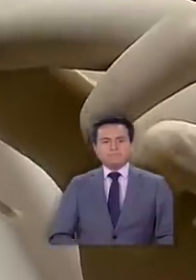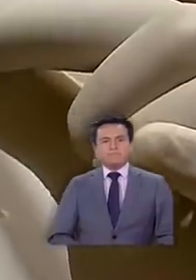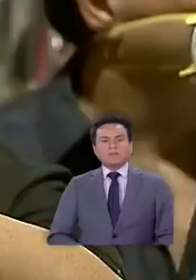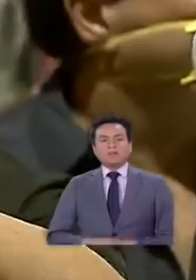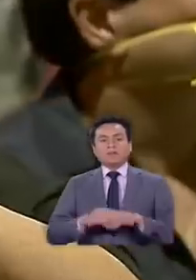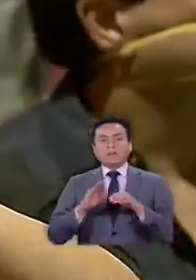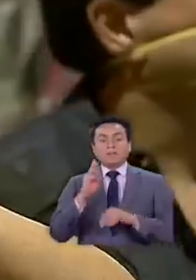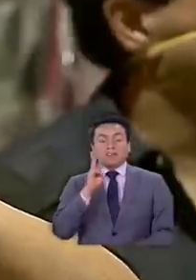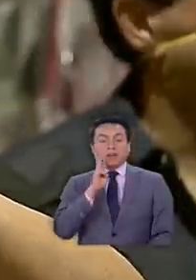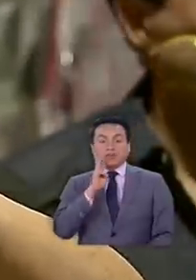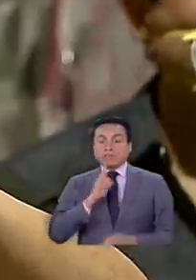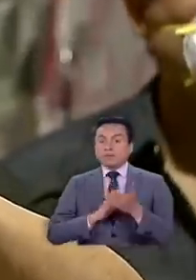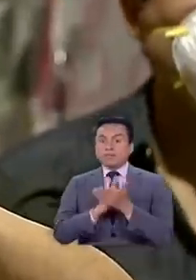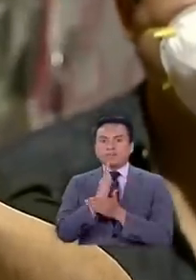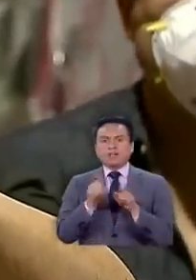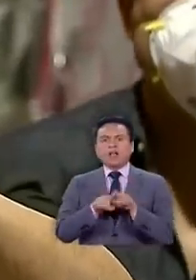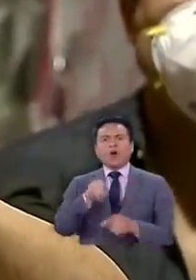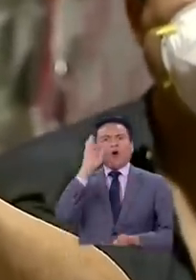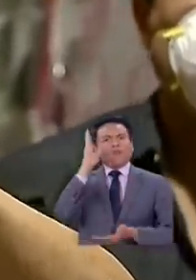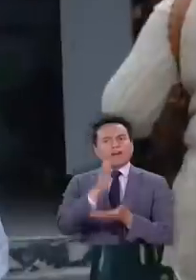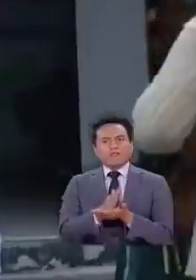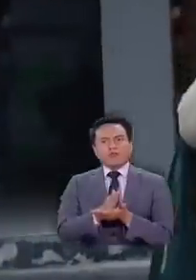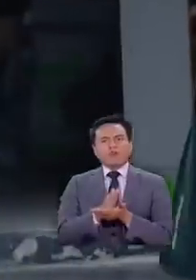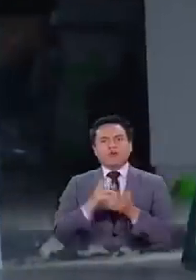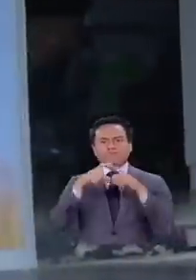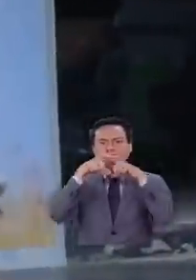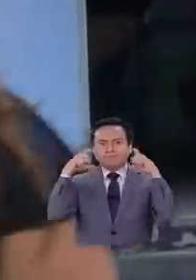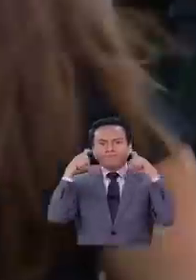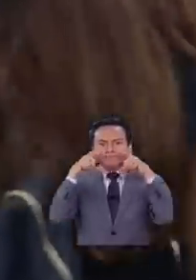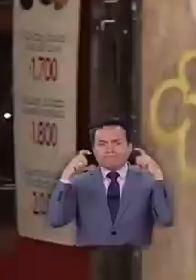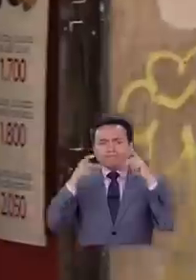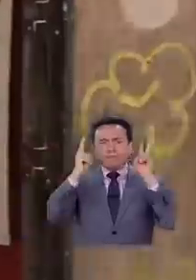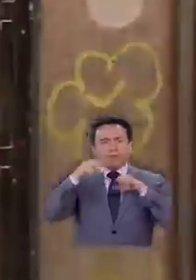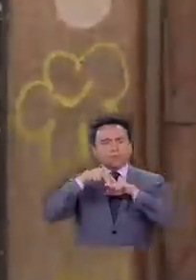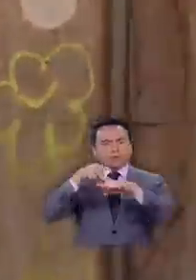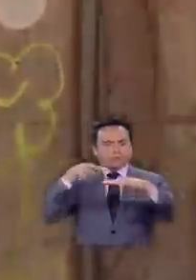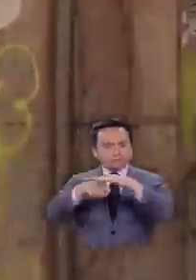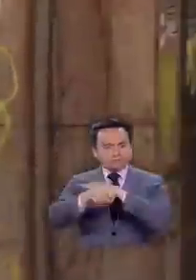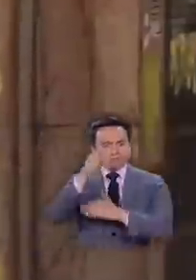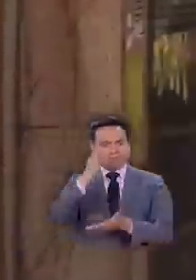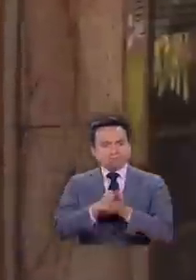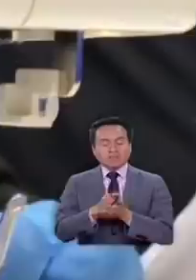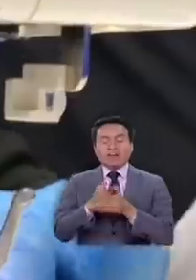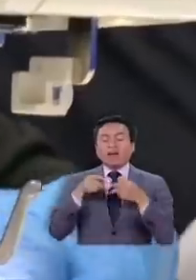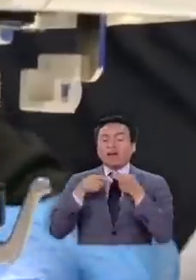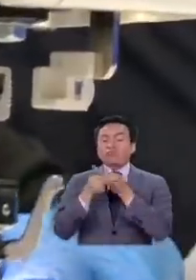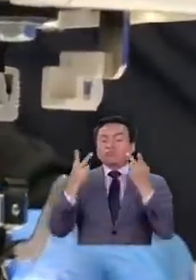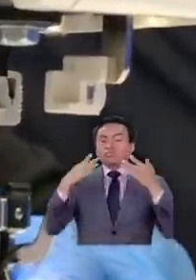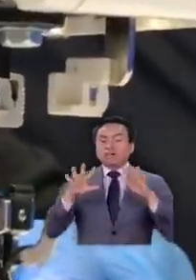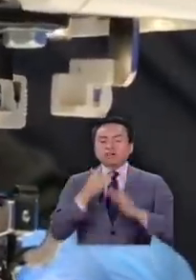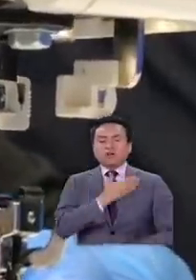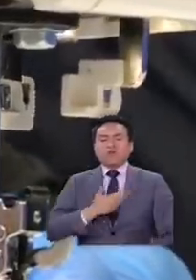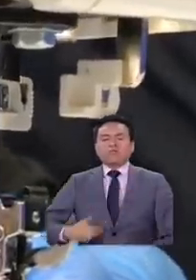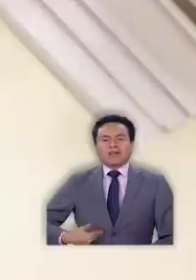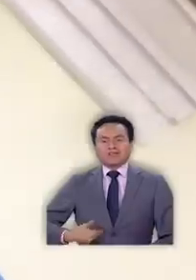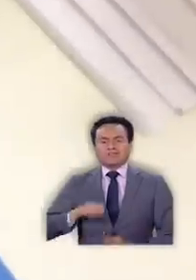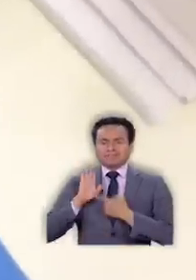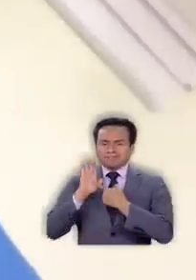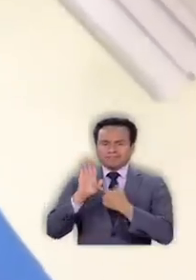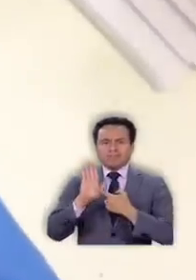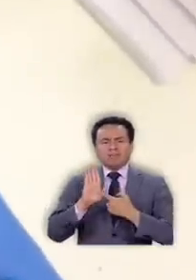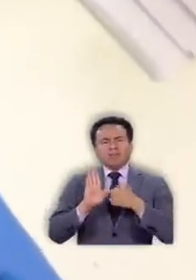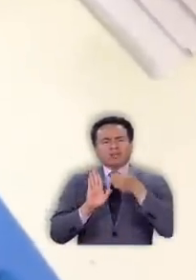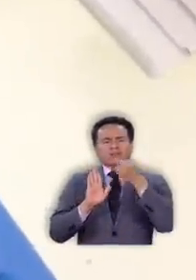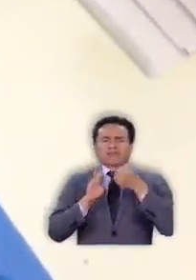Desde el miércoles será obligatorio el uso de mascarillas en el transporte público. Así lo anunció hoy el gobierno, luego que